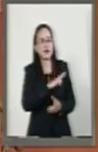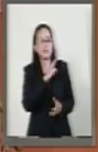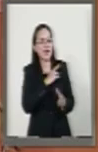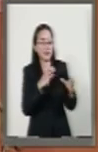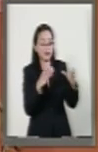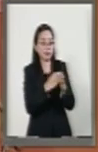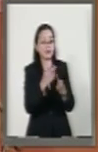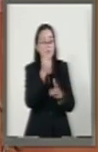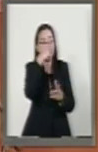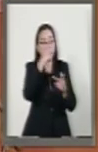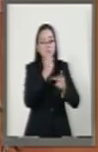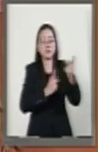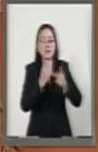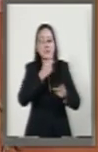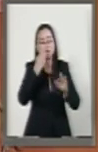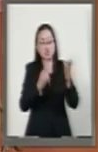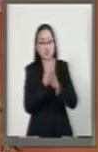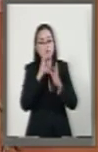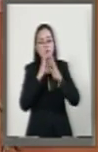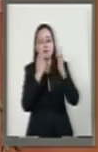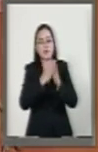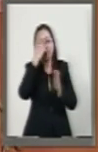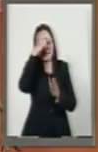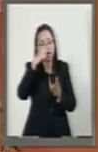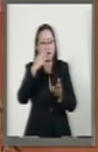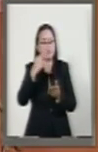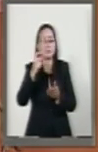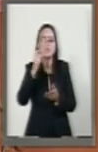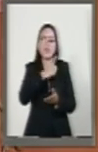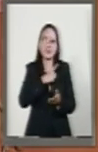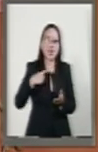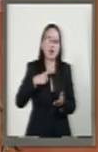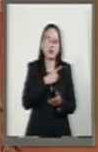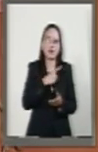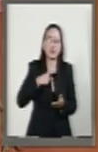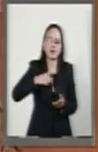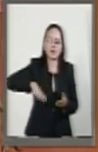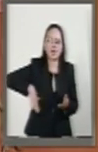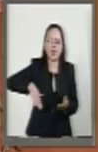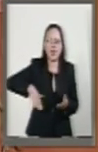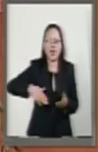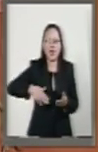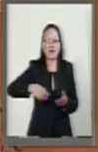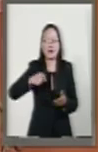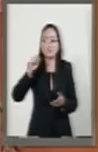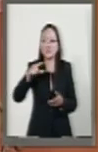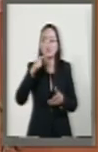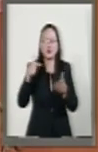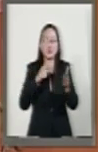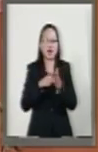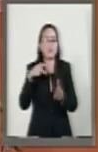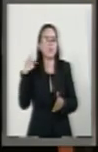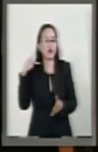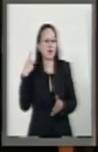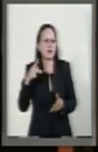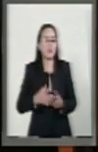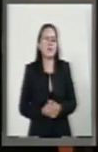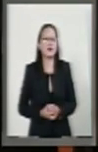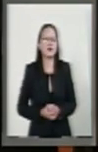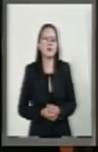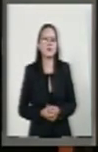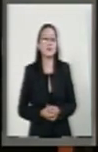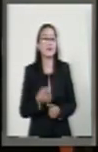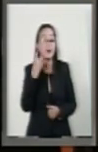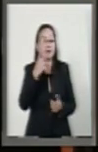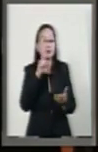es hoy en día un nuevo mecanismo de contratación de deuda como lo hemos visto en el caso de Puebla. En